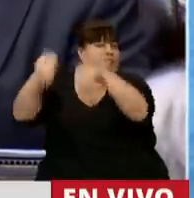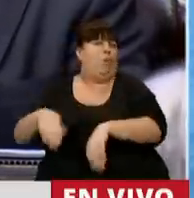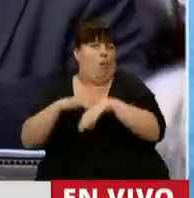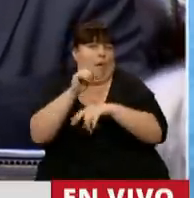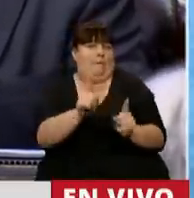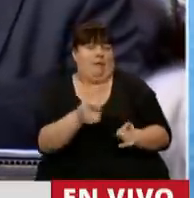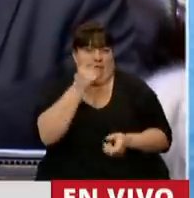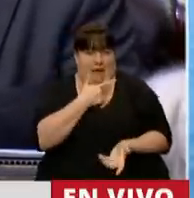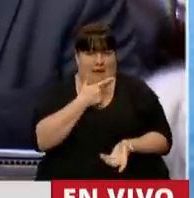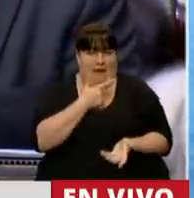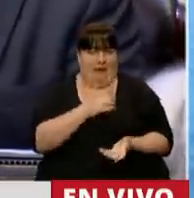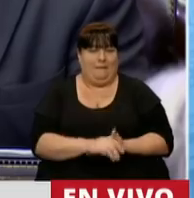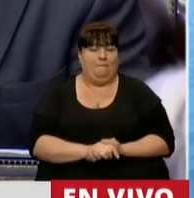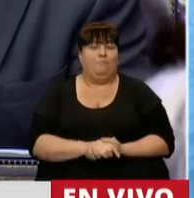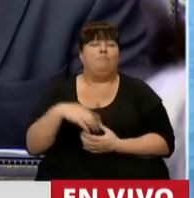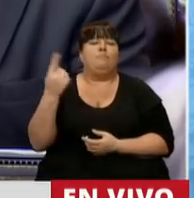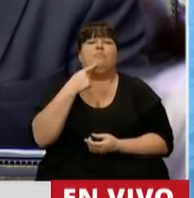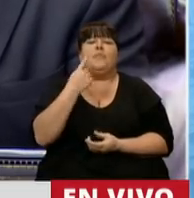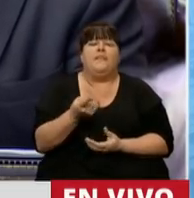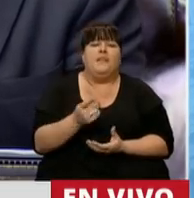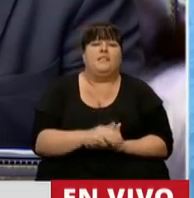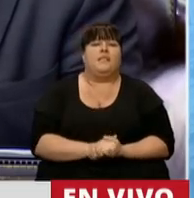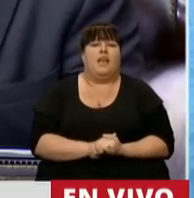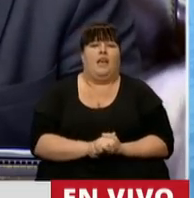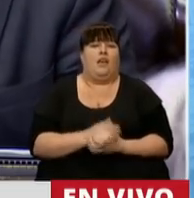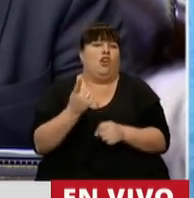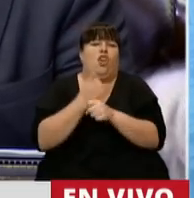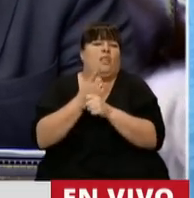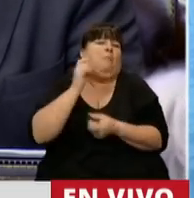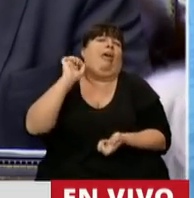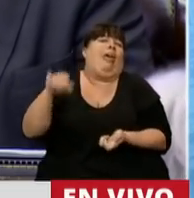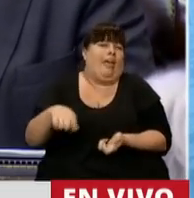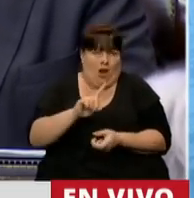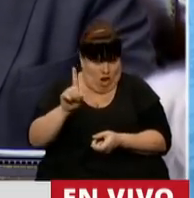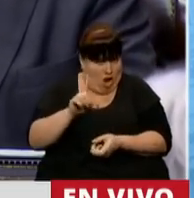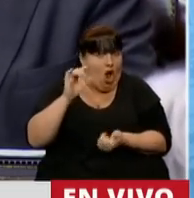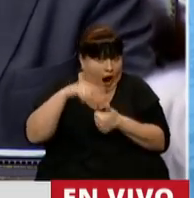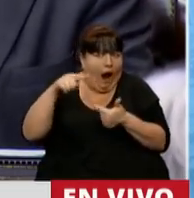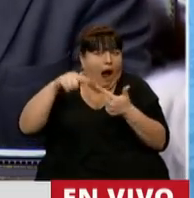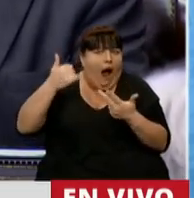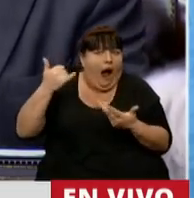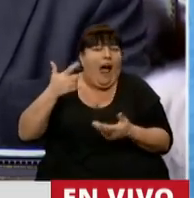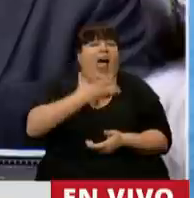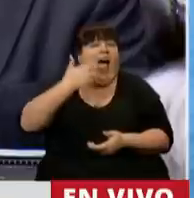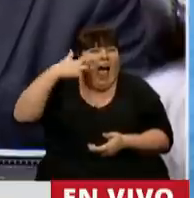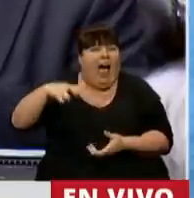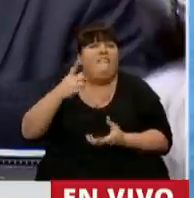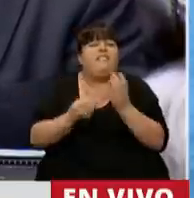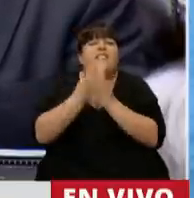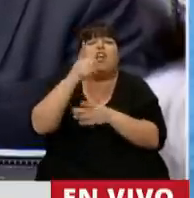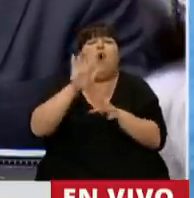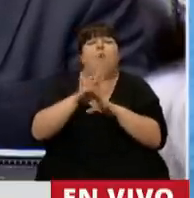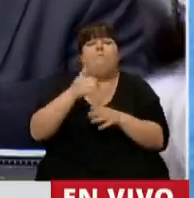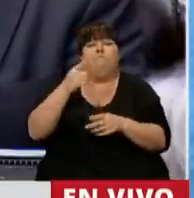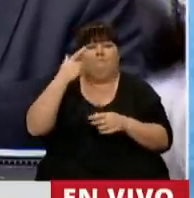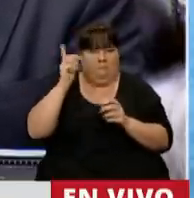la quiebra, nos están diciendo que no podemos ignorar todo eso, presidente. La AFIP se constituyó en un